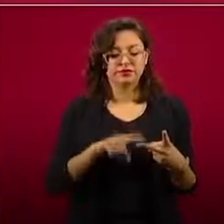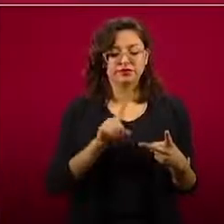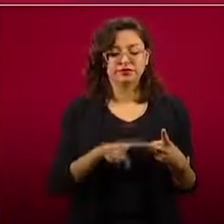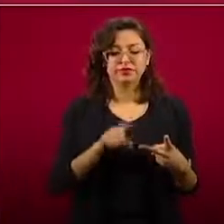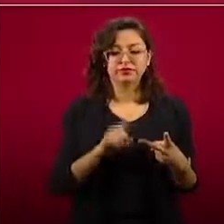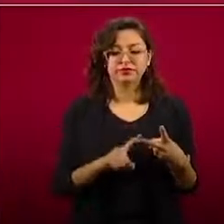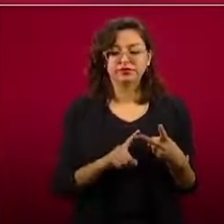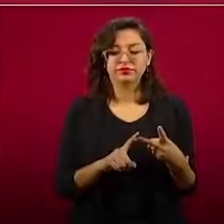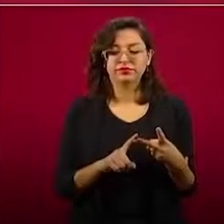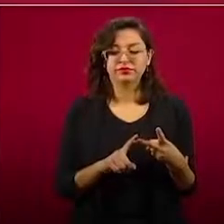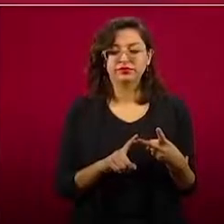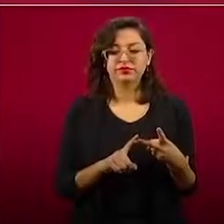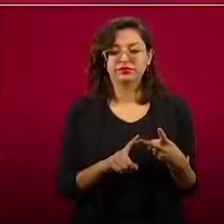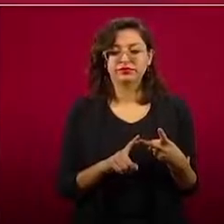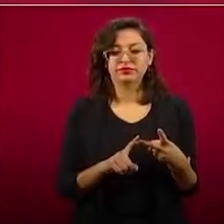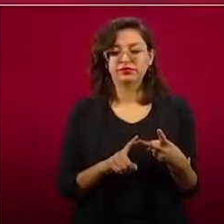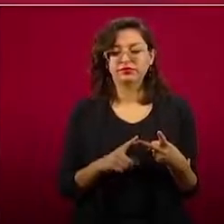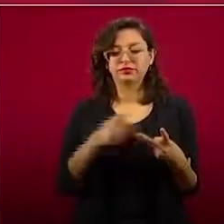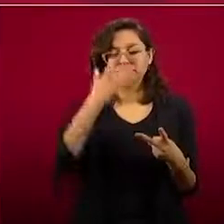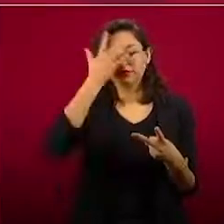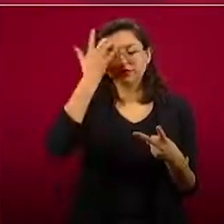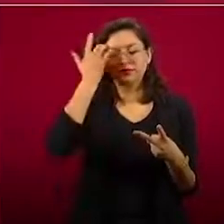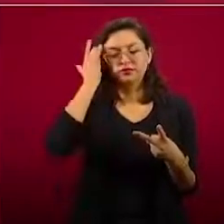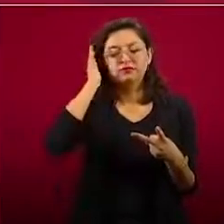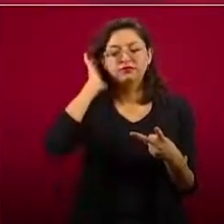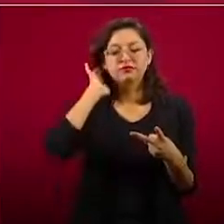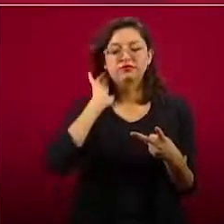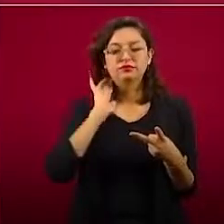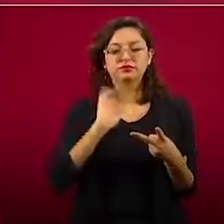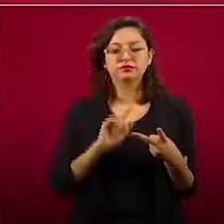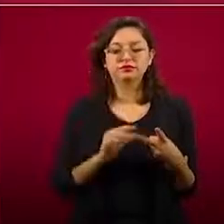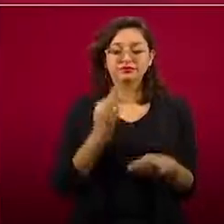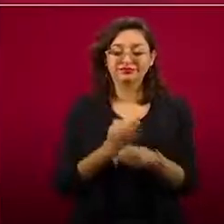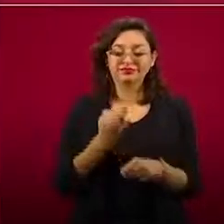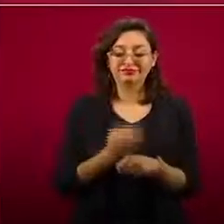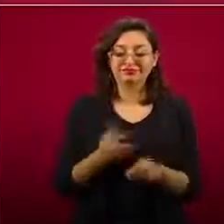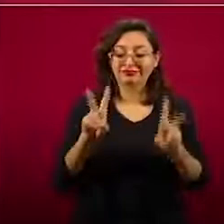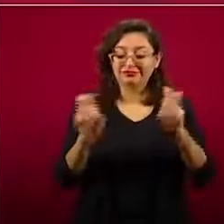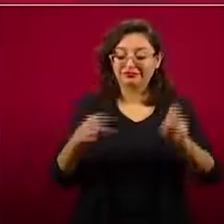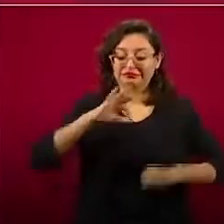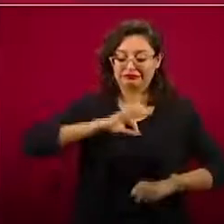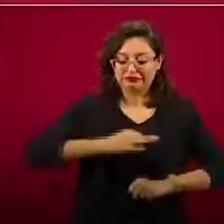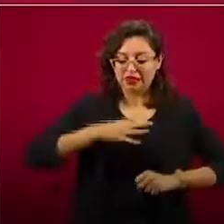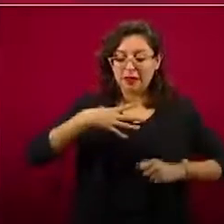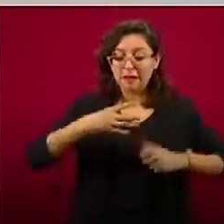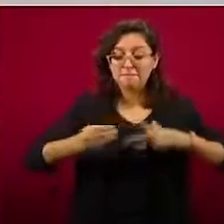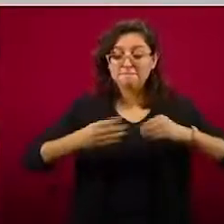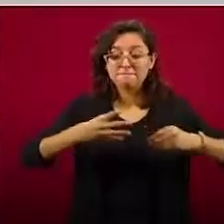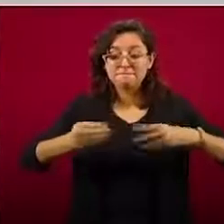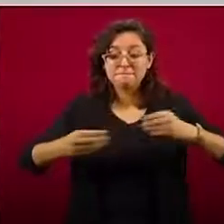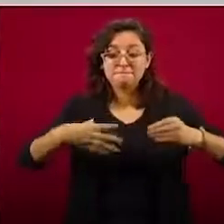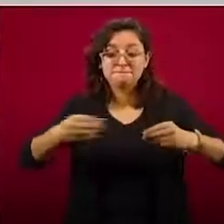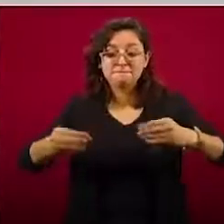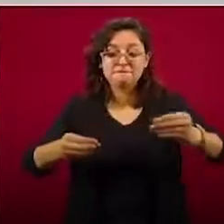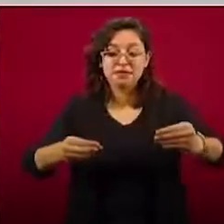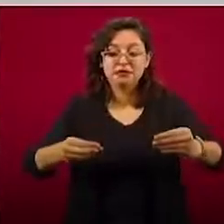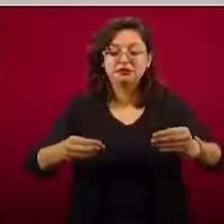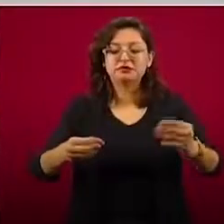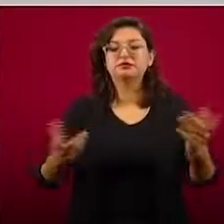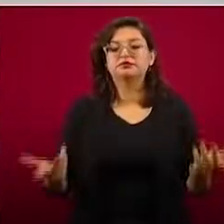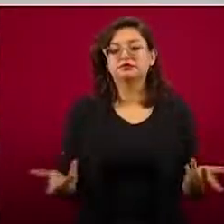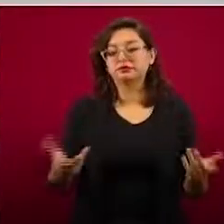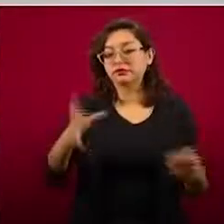Segundo, que con la pandemia se acordó